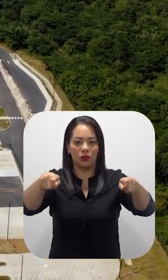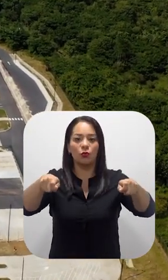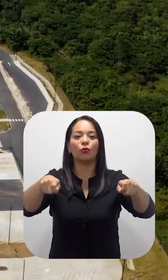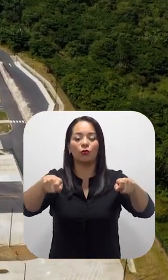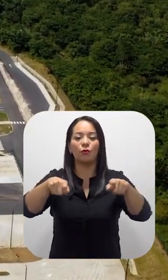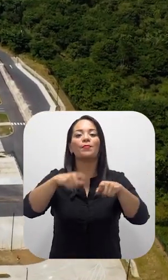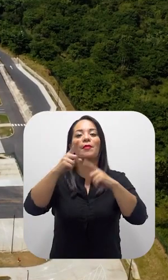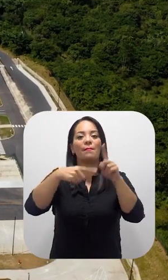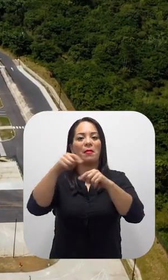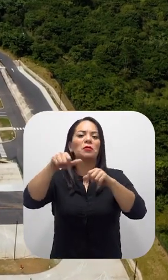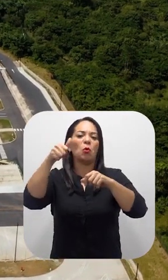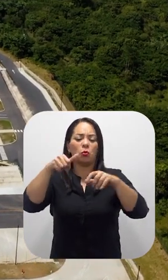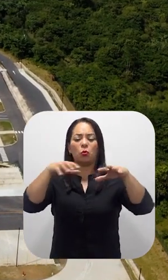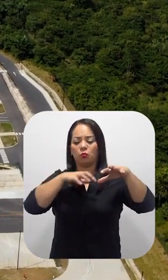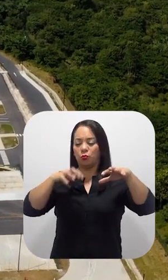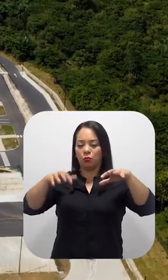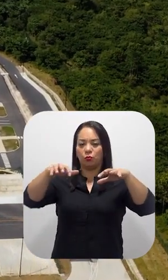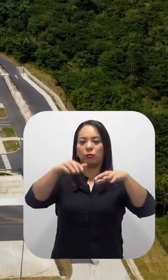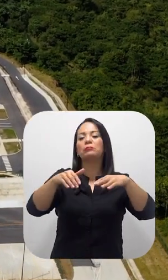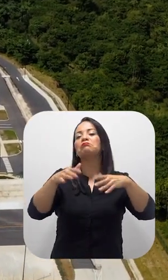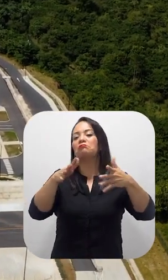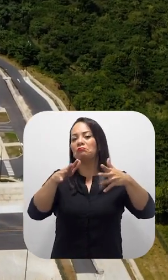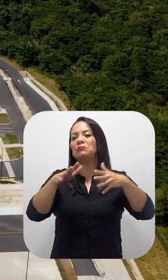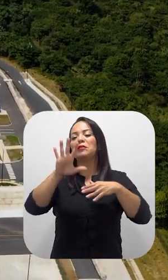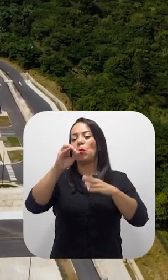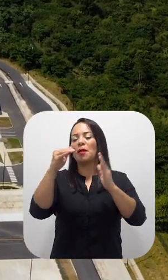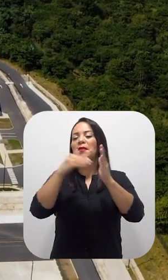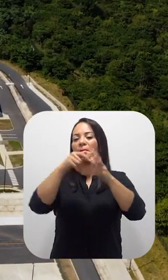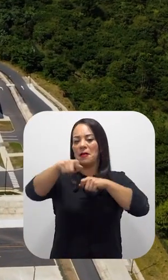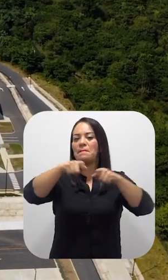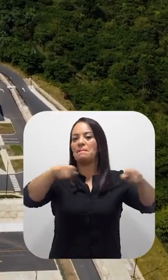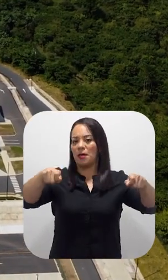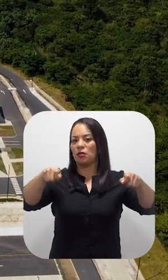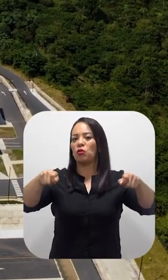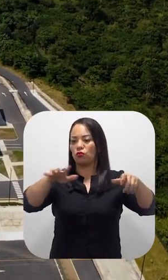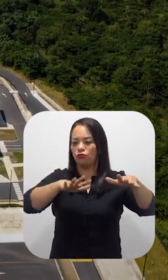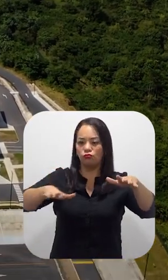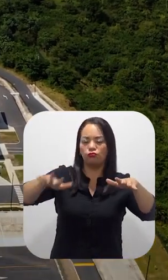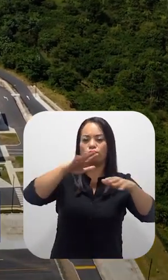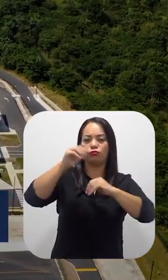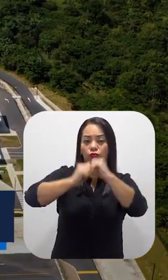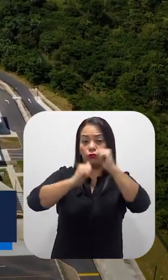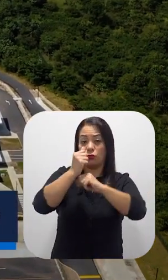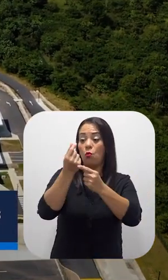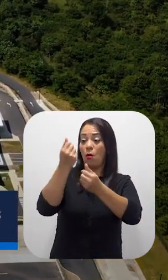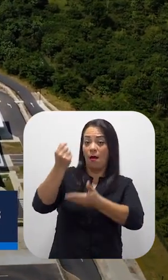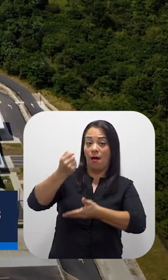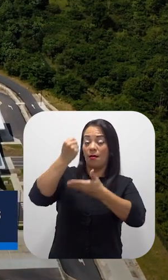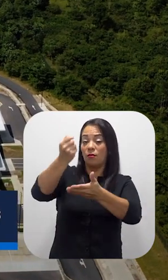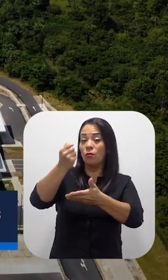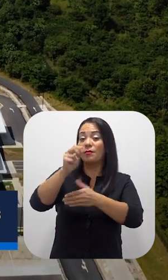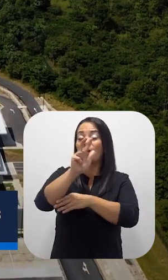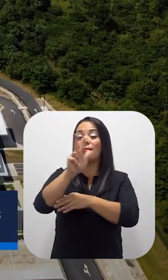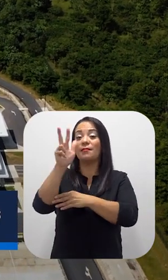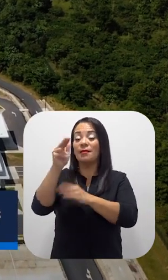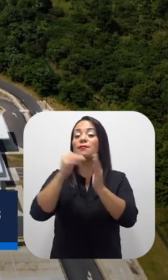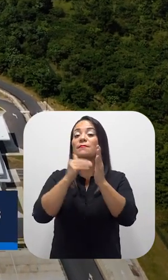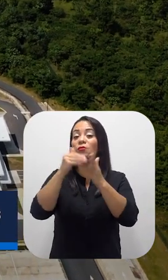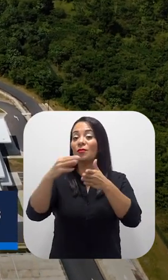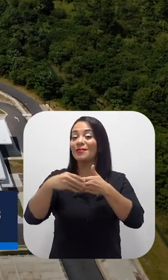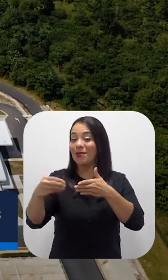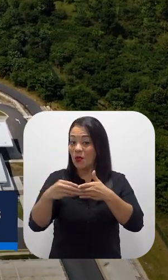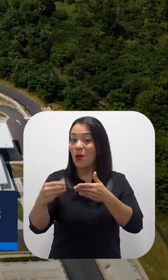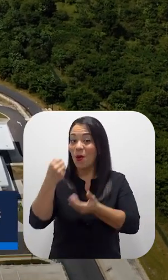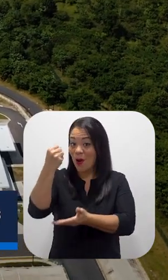cuadrados y un área de obras exteriores cercana a los 50 mil metros cuadrados. Representa una inversión aproximada de